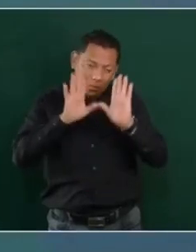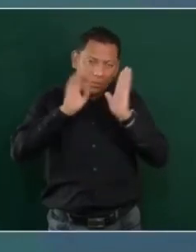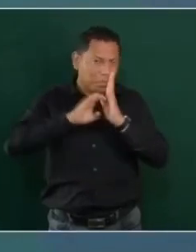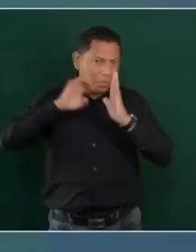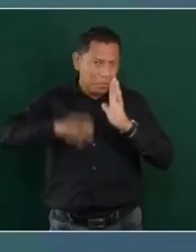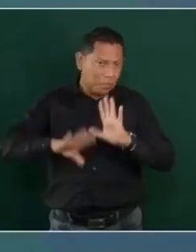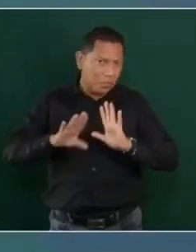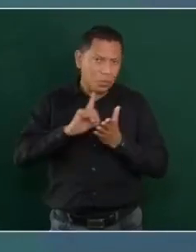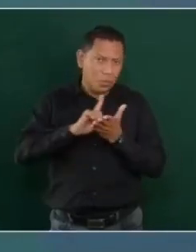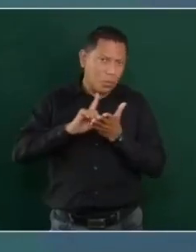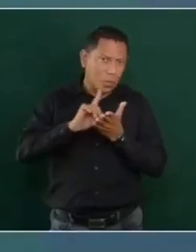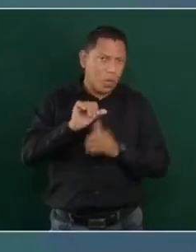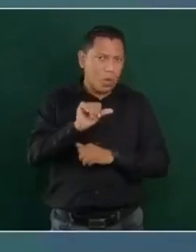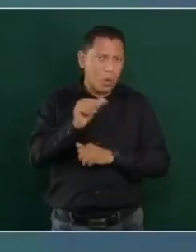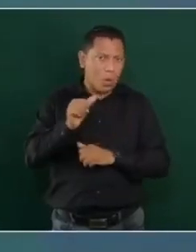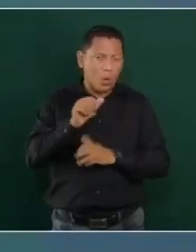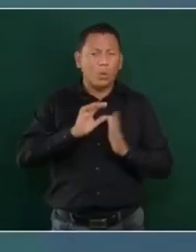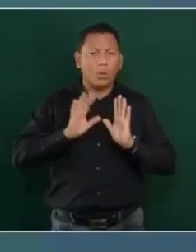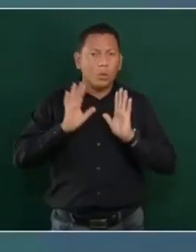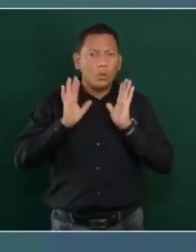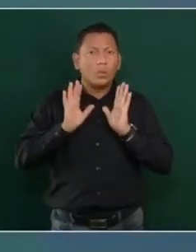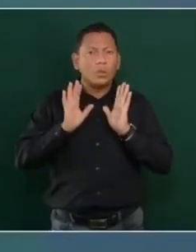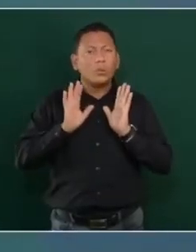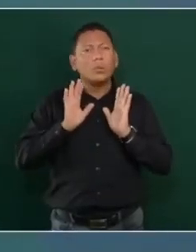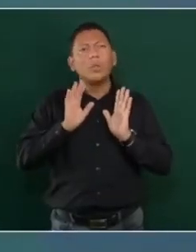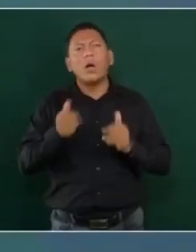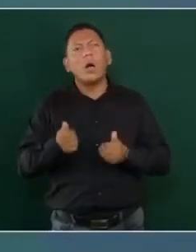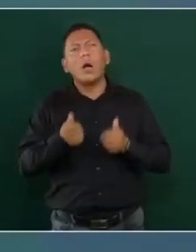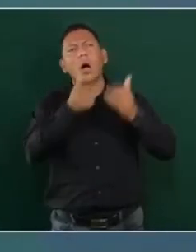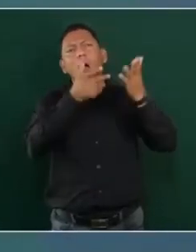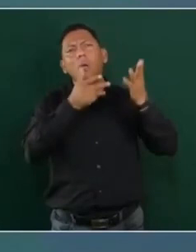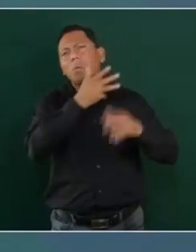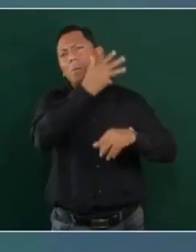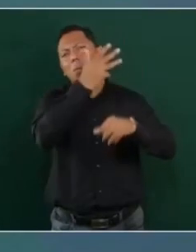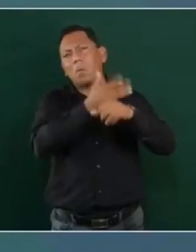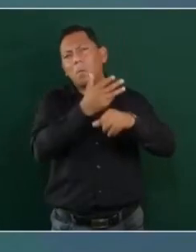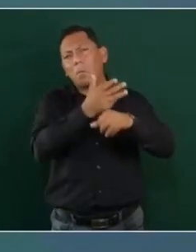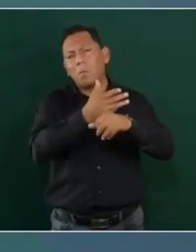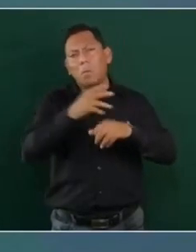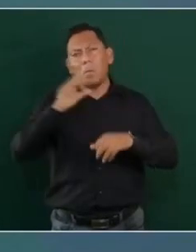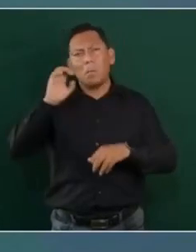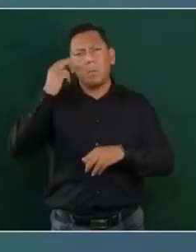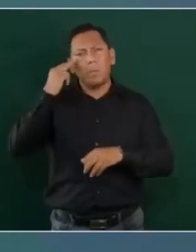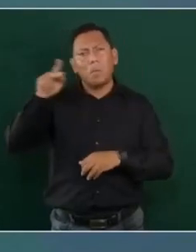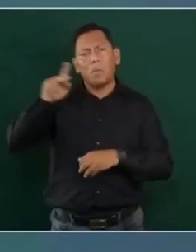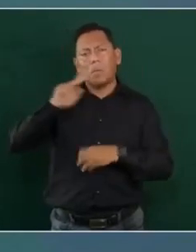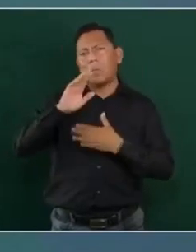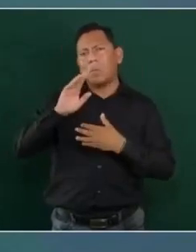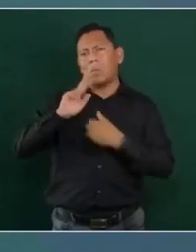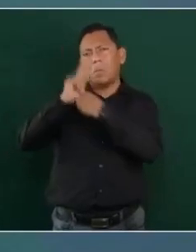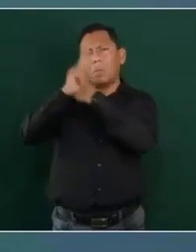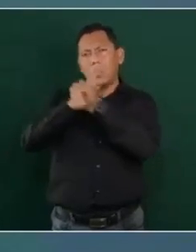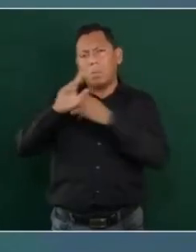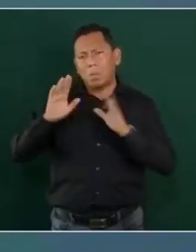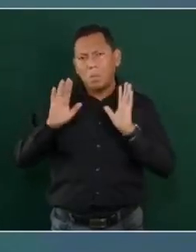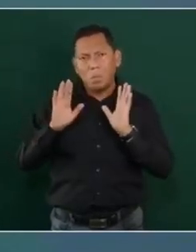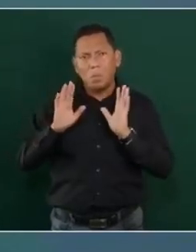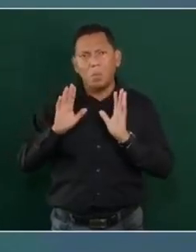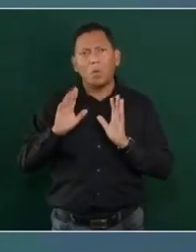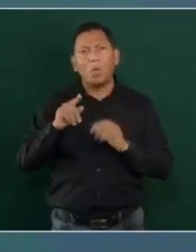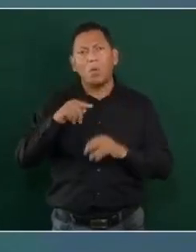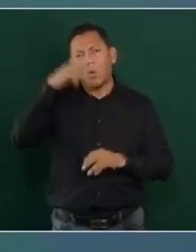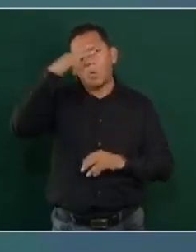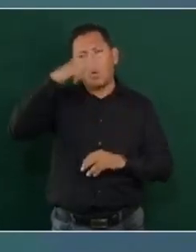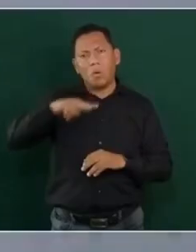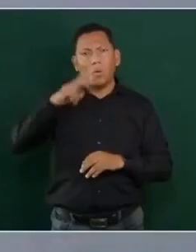que ya no llega el fentanilo a Estados Unidos de China o ya no llega a